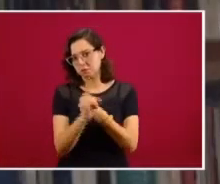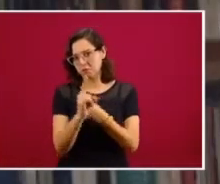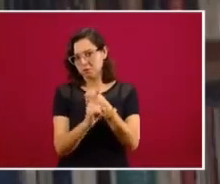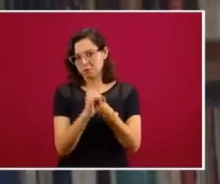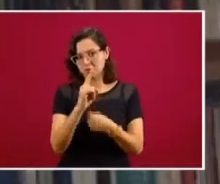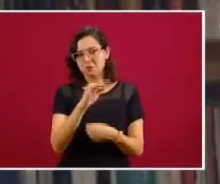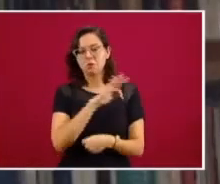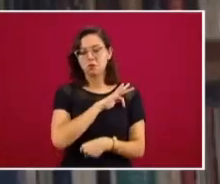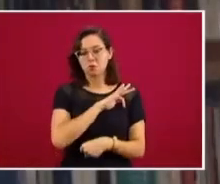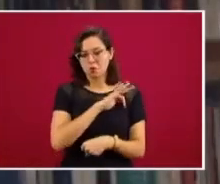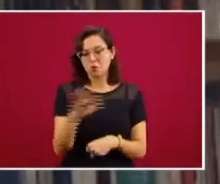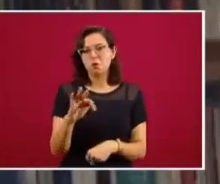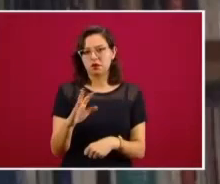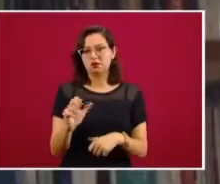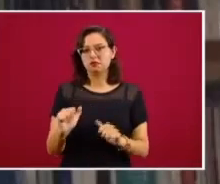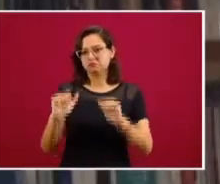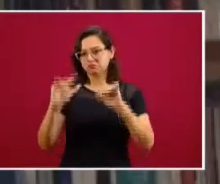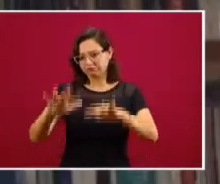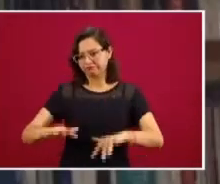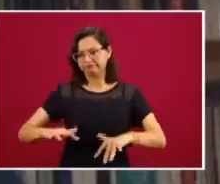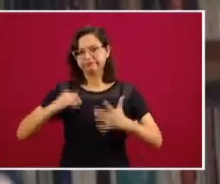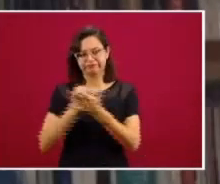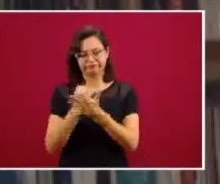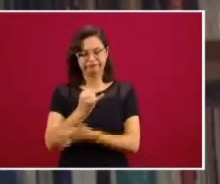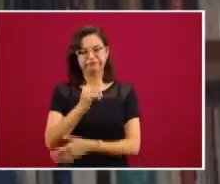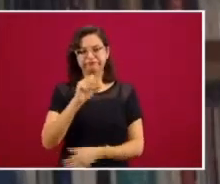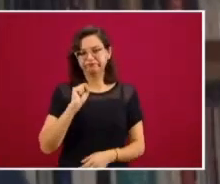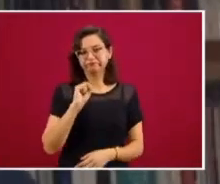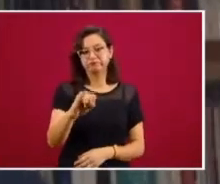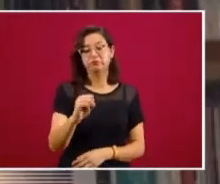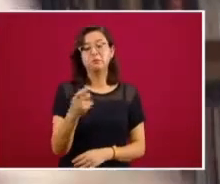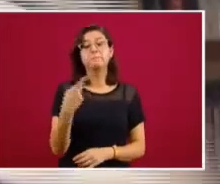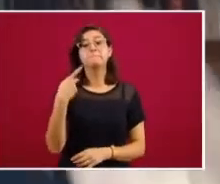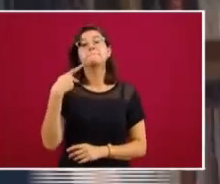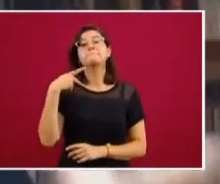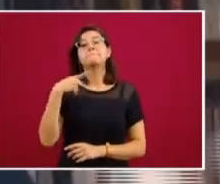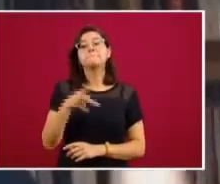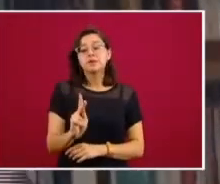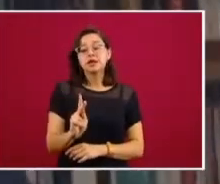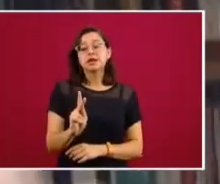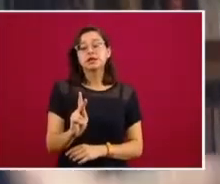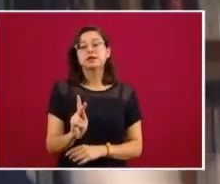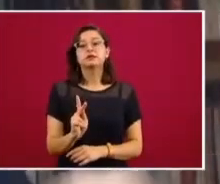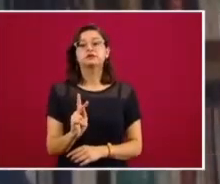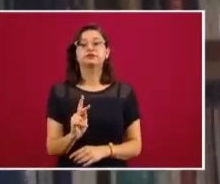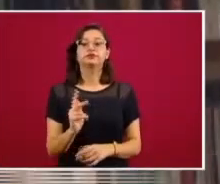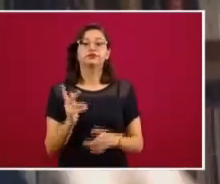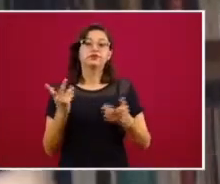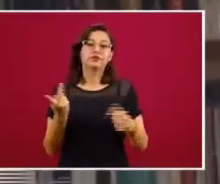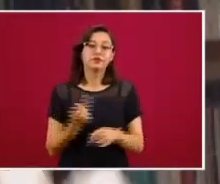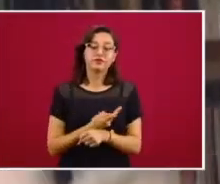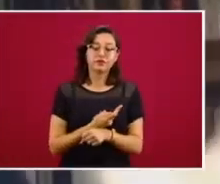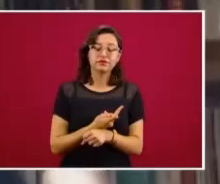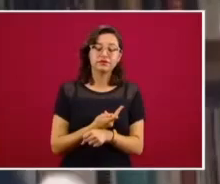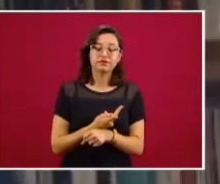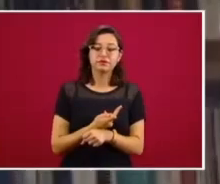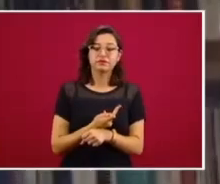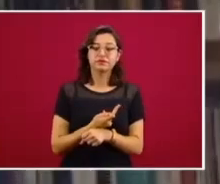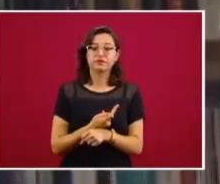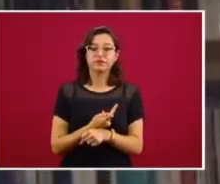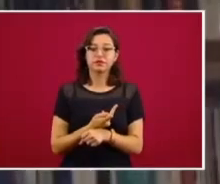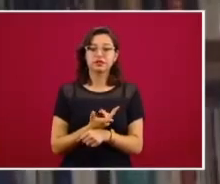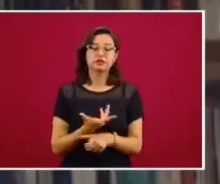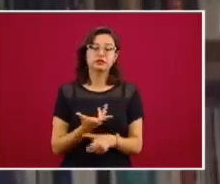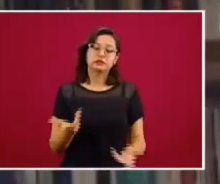para que haya una adopción por parte de la Asamblea General. Sin embargo, en virtud de que estamos funcionando con las